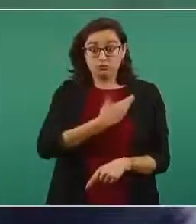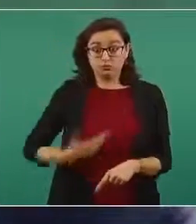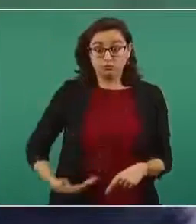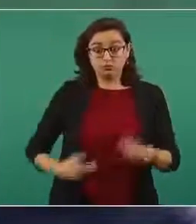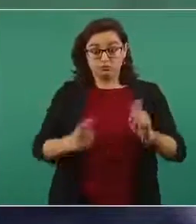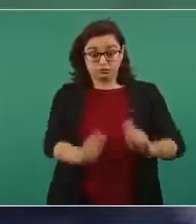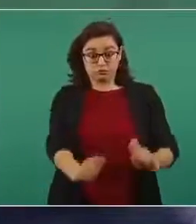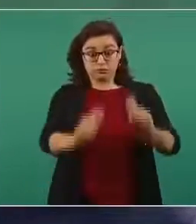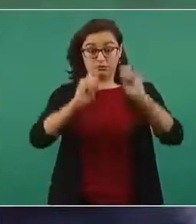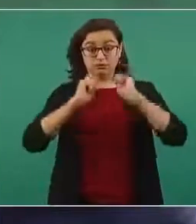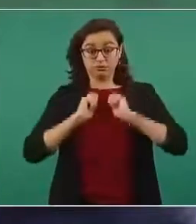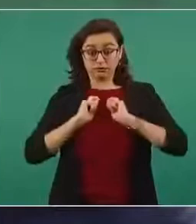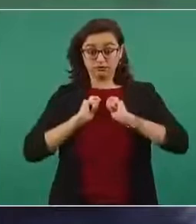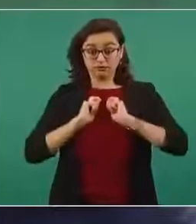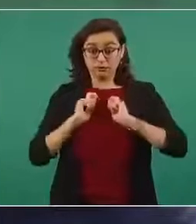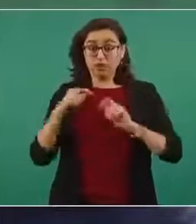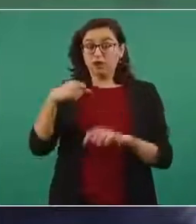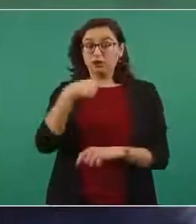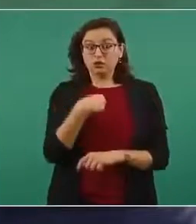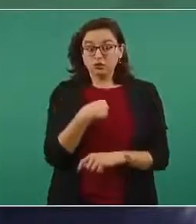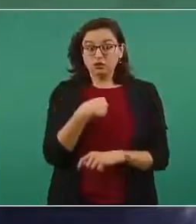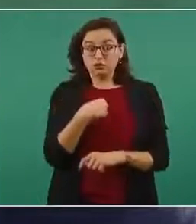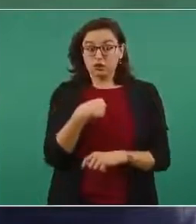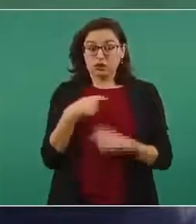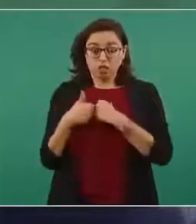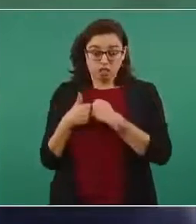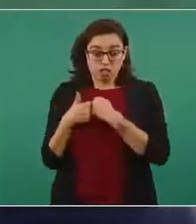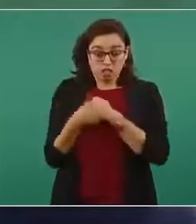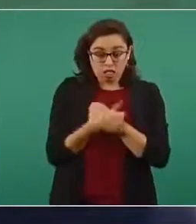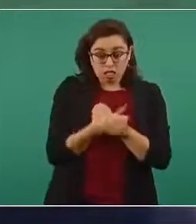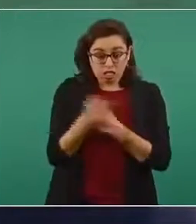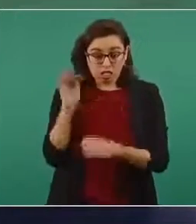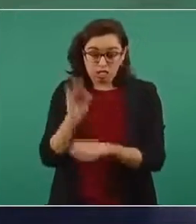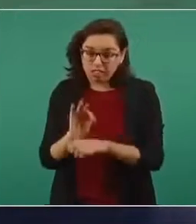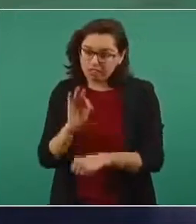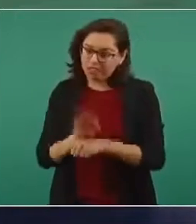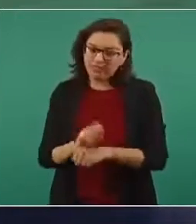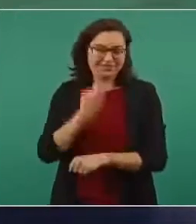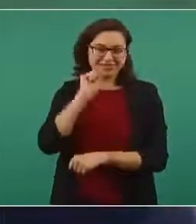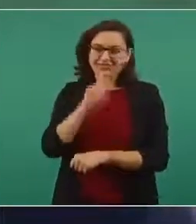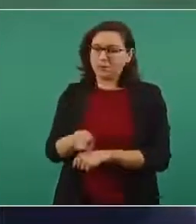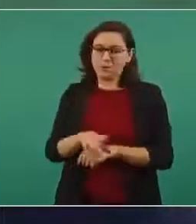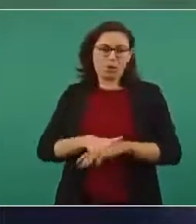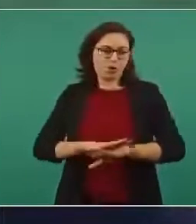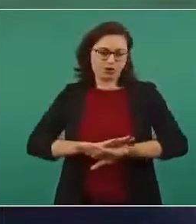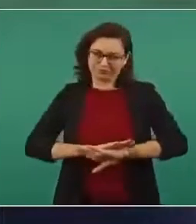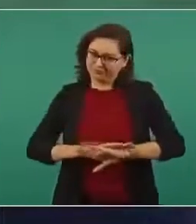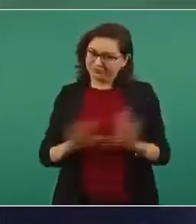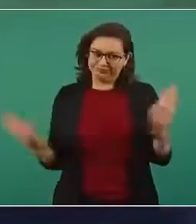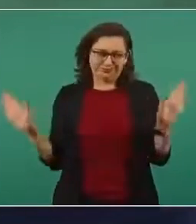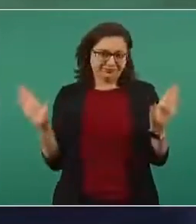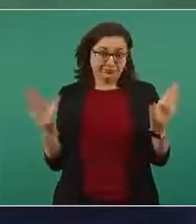no puedo encubrir a nadie. No soy tapadera.